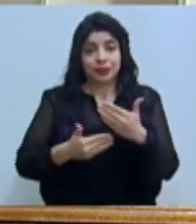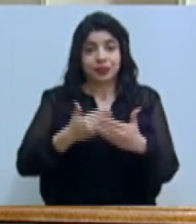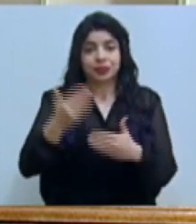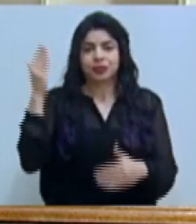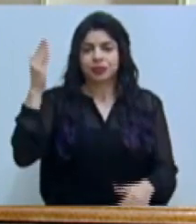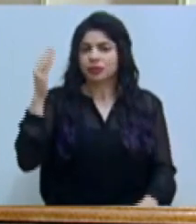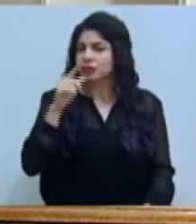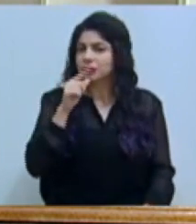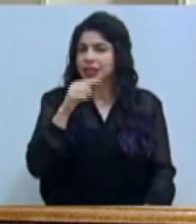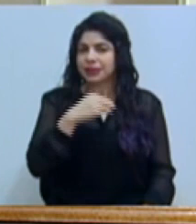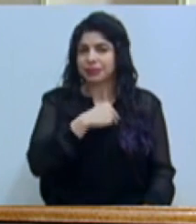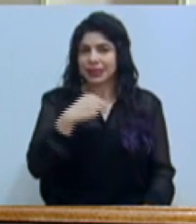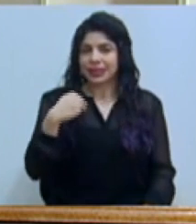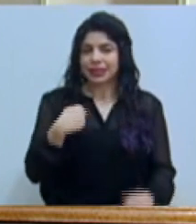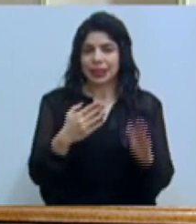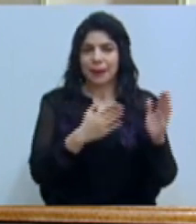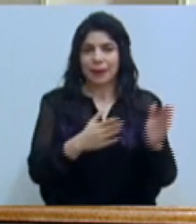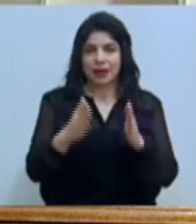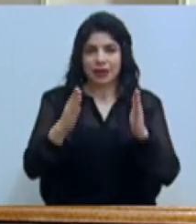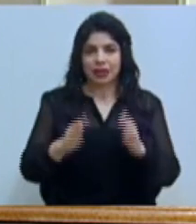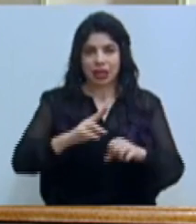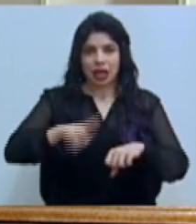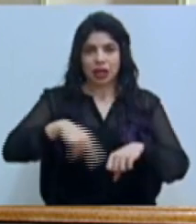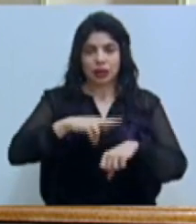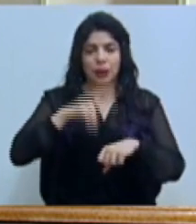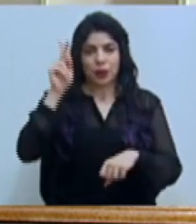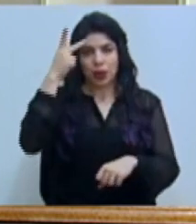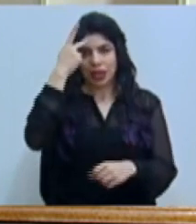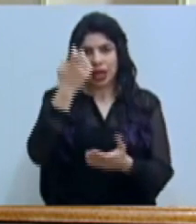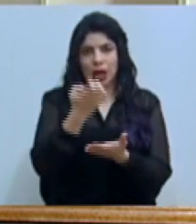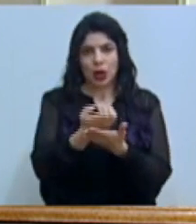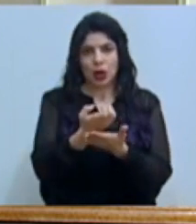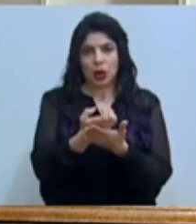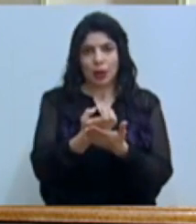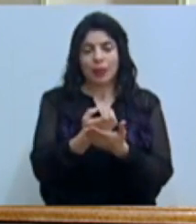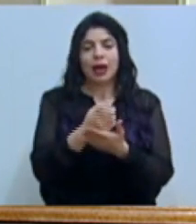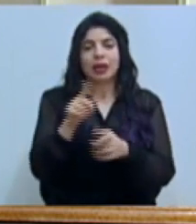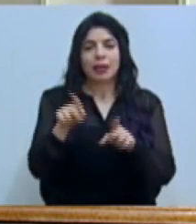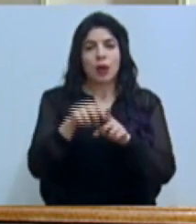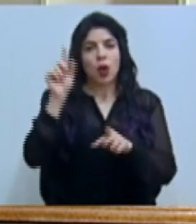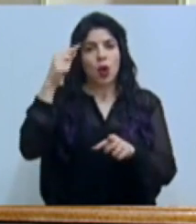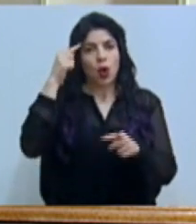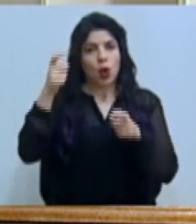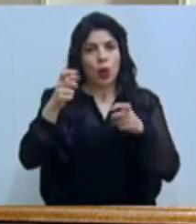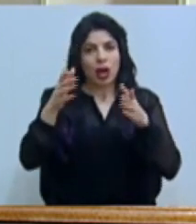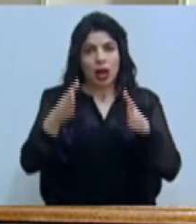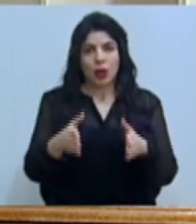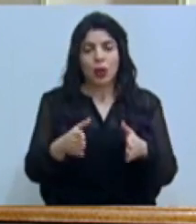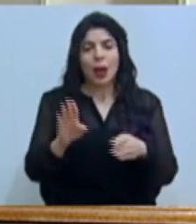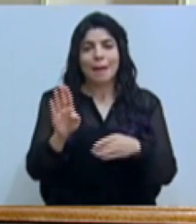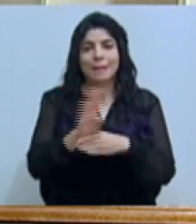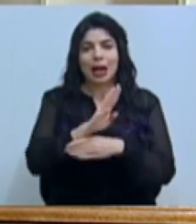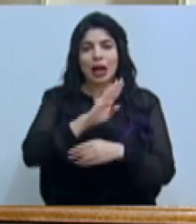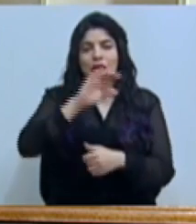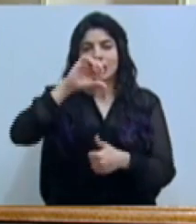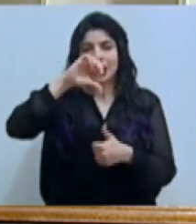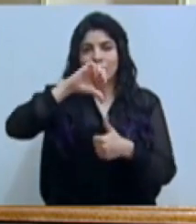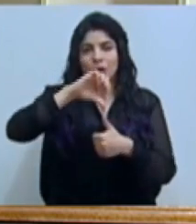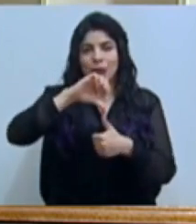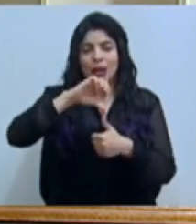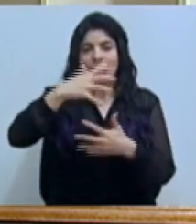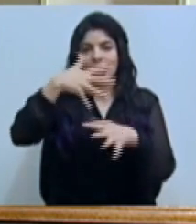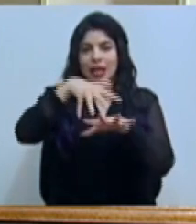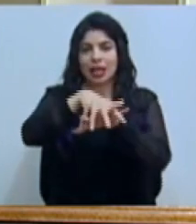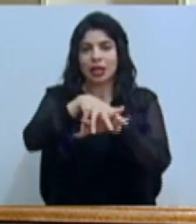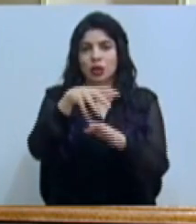a la ministra de Planificación Nacional y Política Económica y gobernadora ante el Banco Centroamericano de Integración Económica,